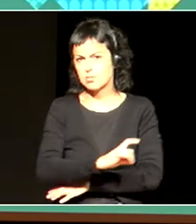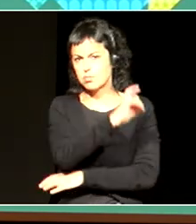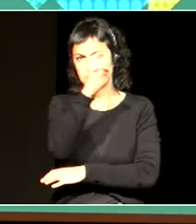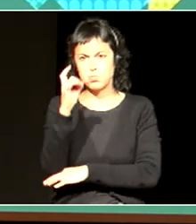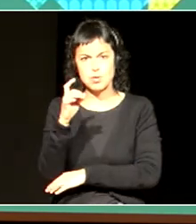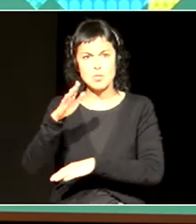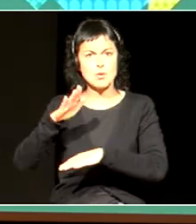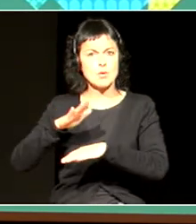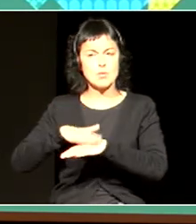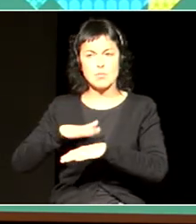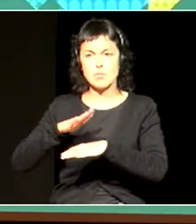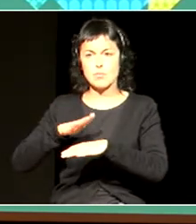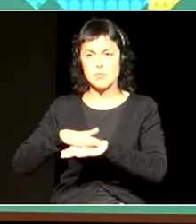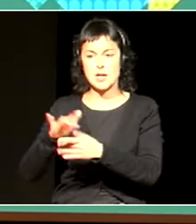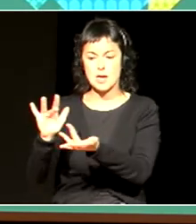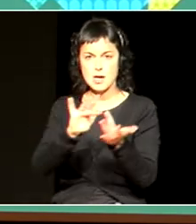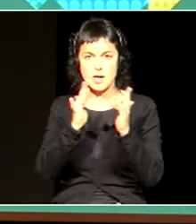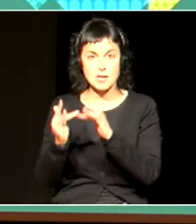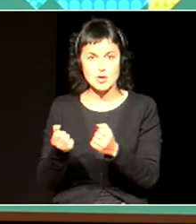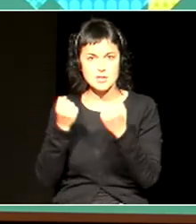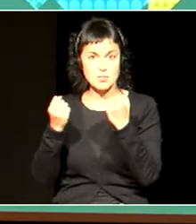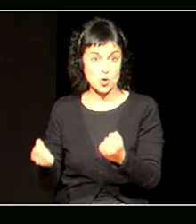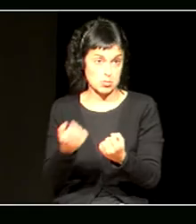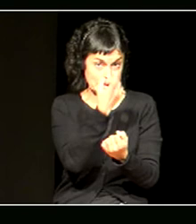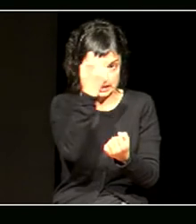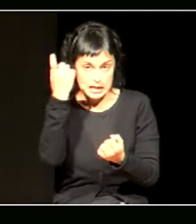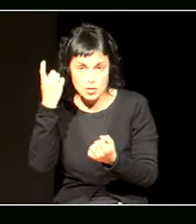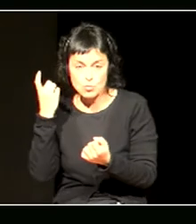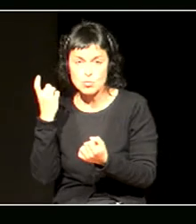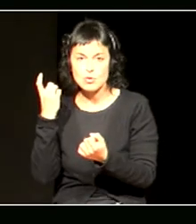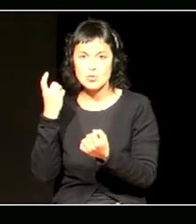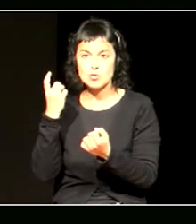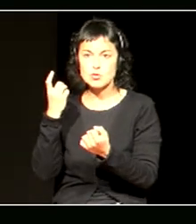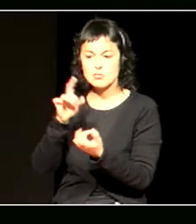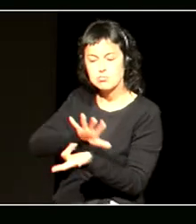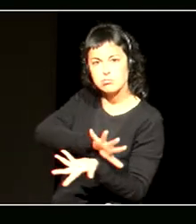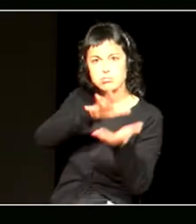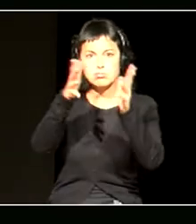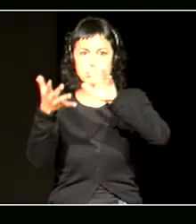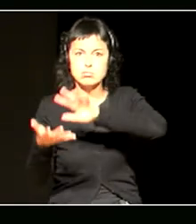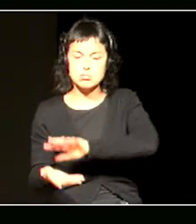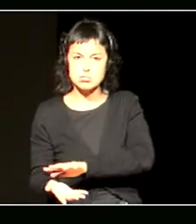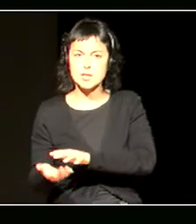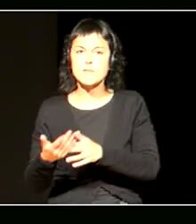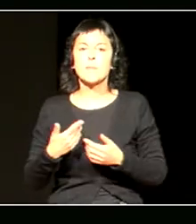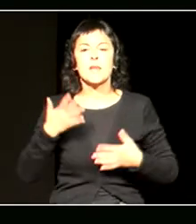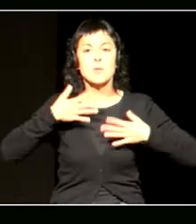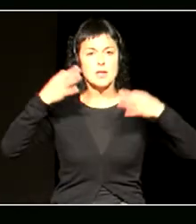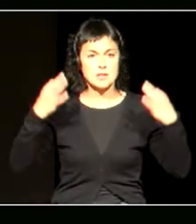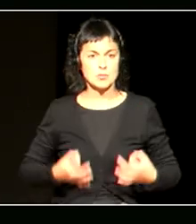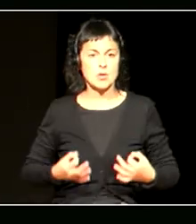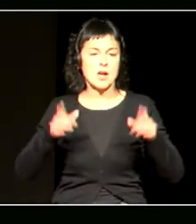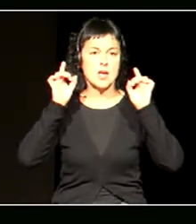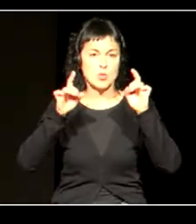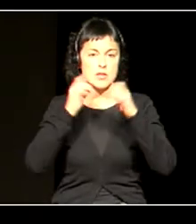a la transformación de relaciones de poder entre el alumnado y para asegurar una educación igualitaria y libre de violencia.